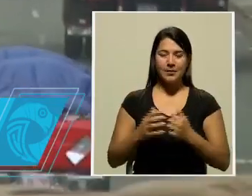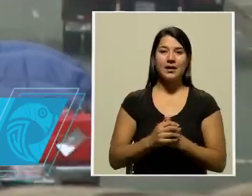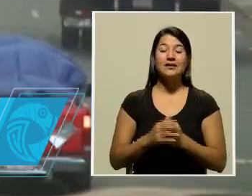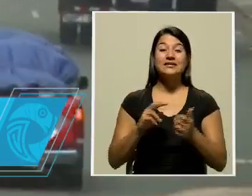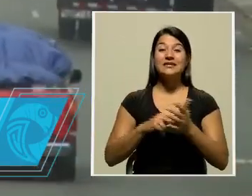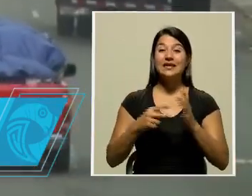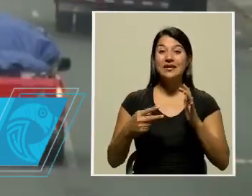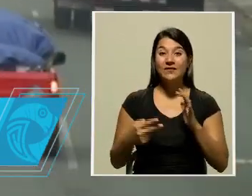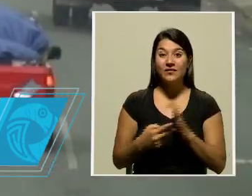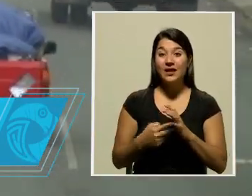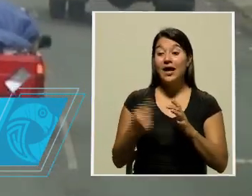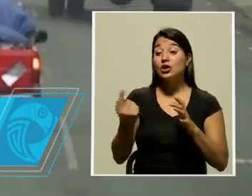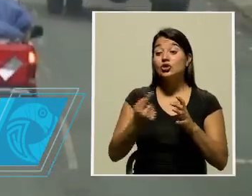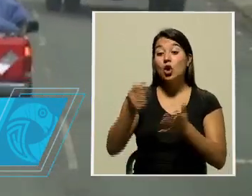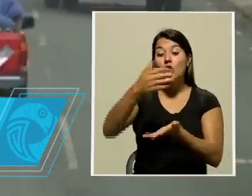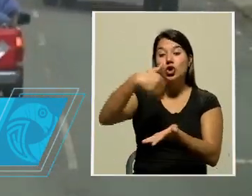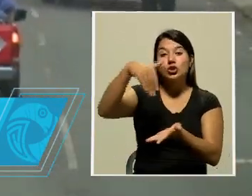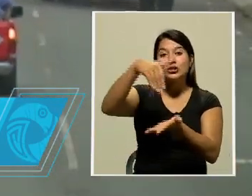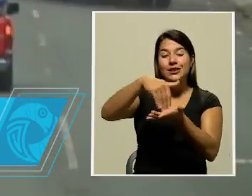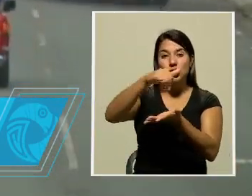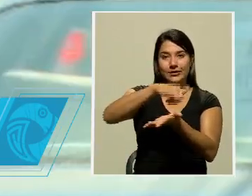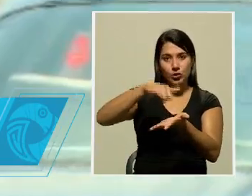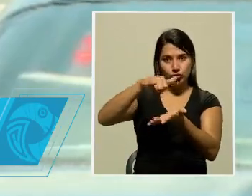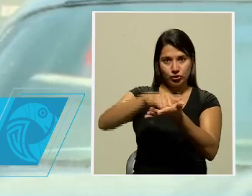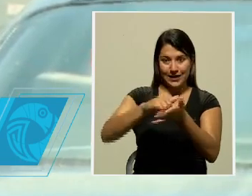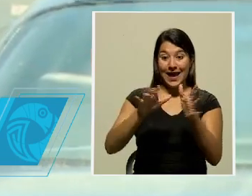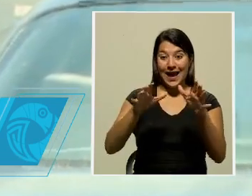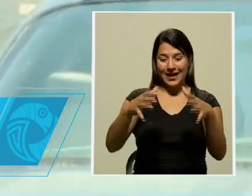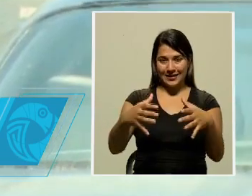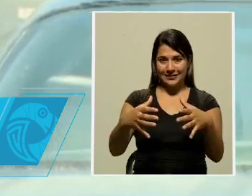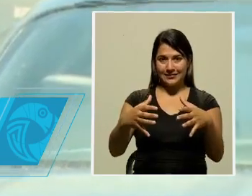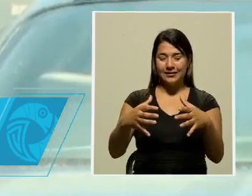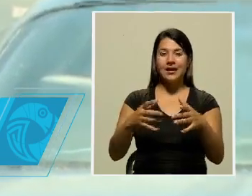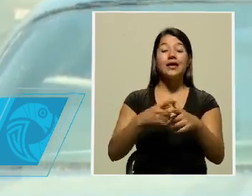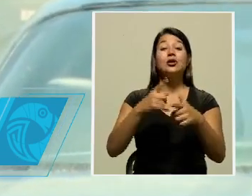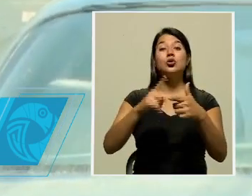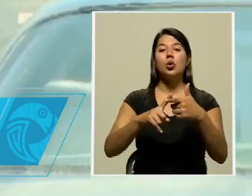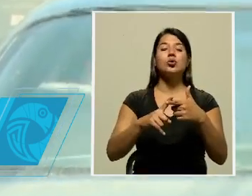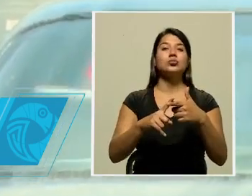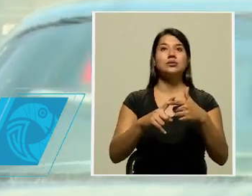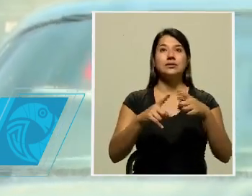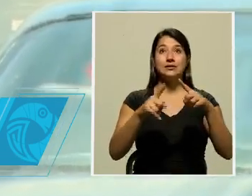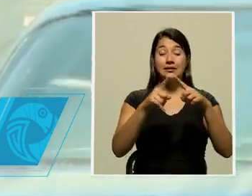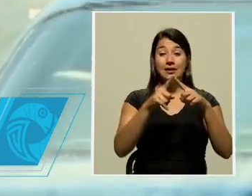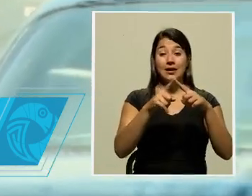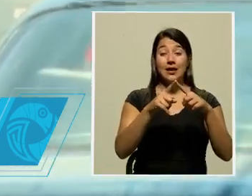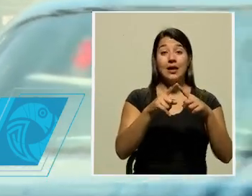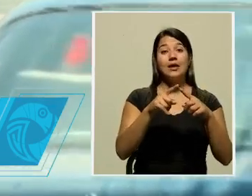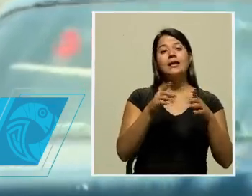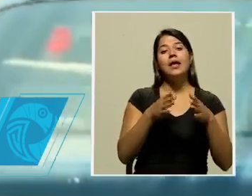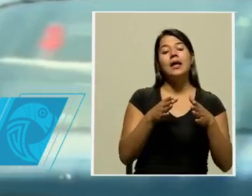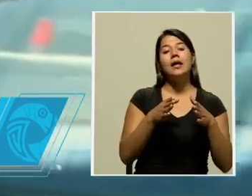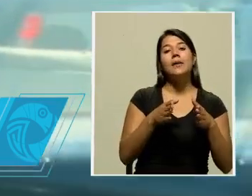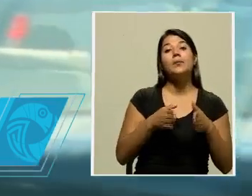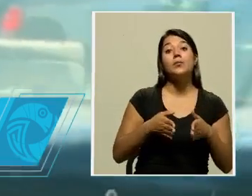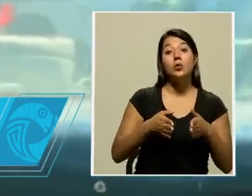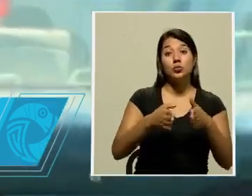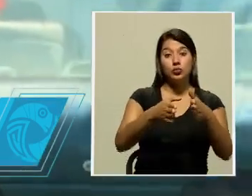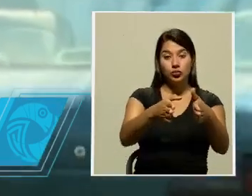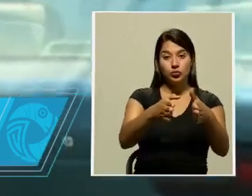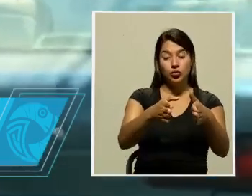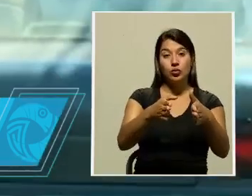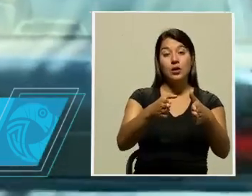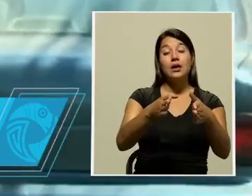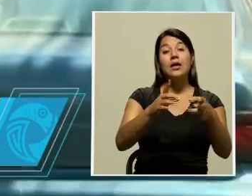es decir, en el casco central de San José. El anillo comprende el área conformada por el bulevar de Circunvalación, la